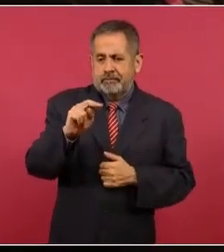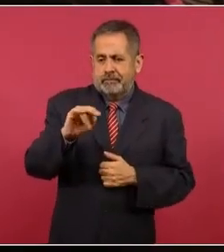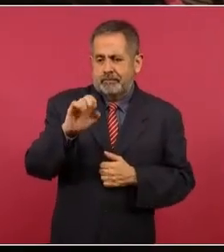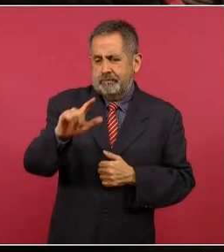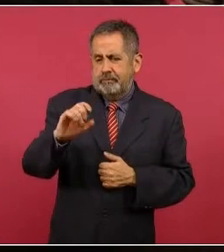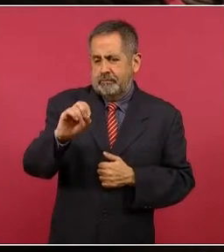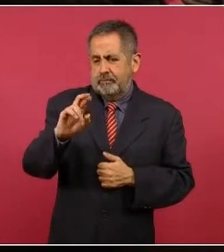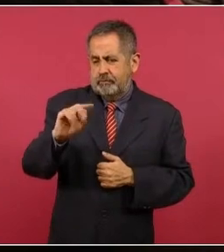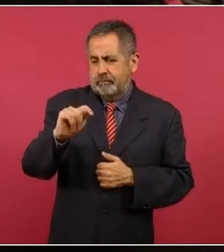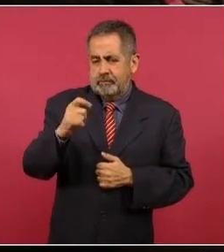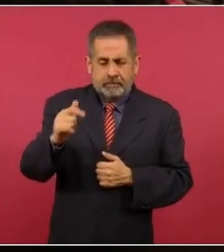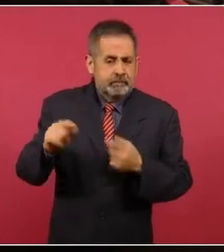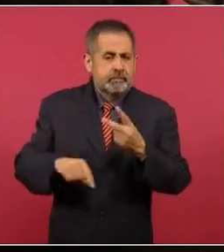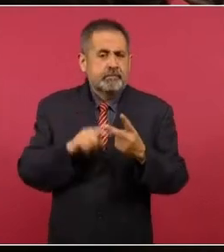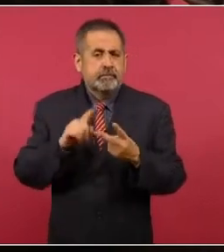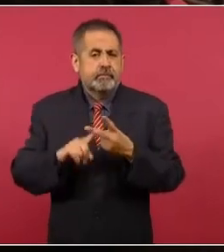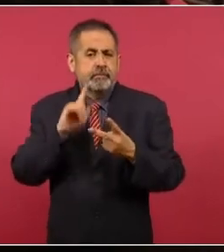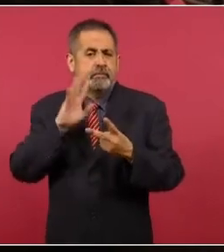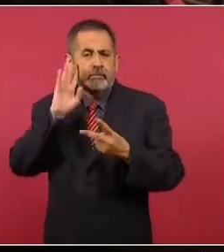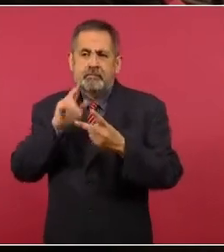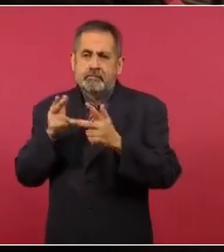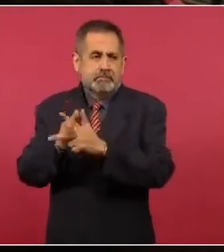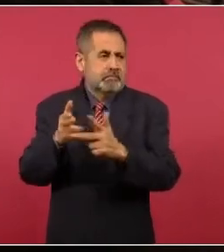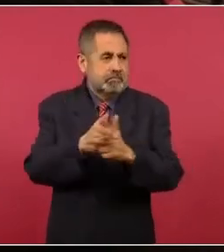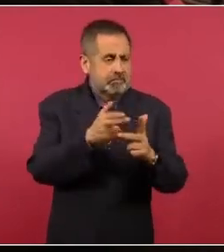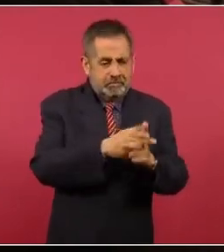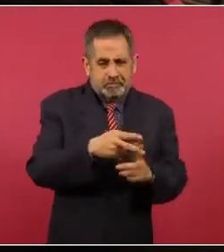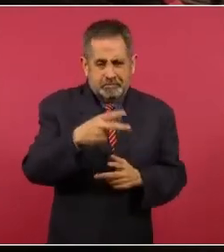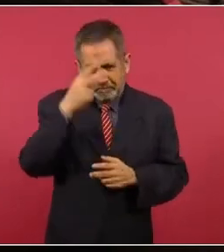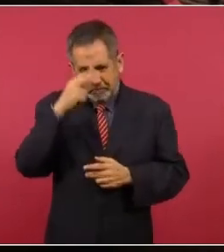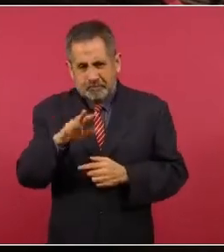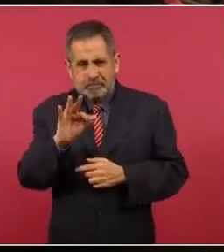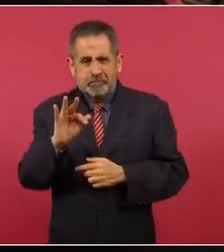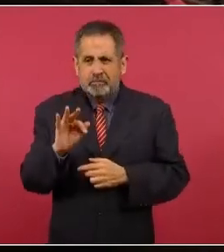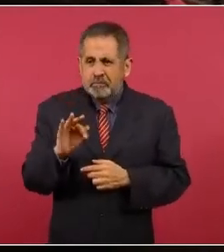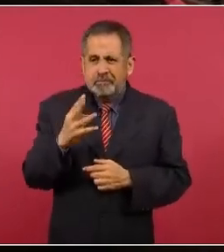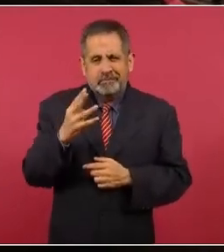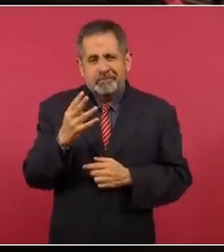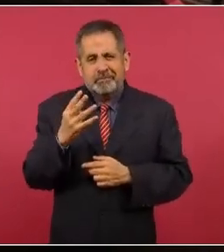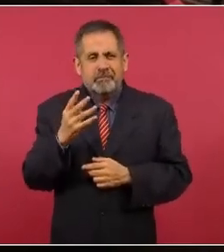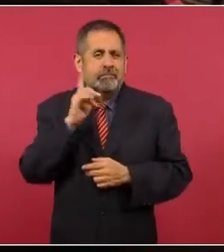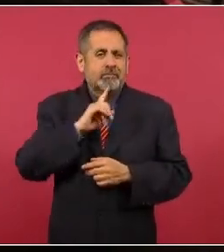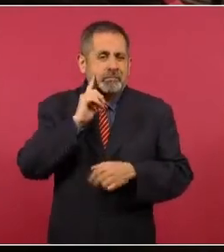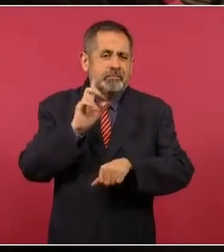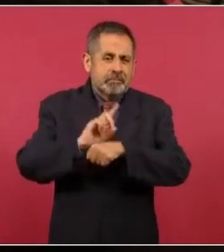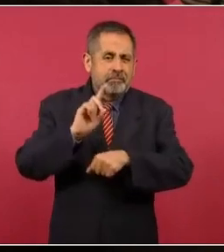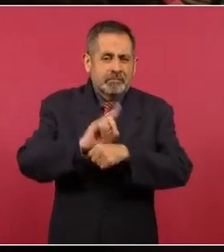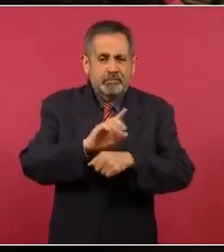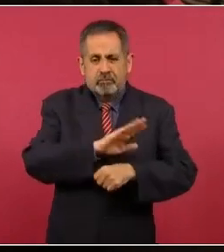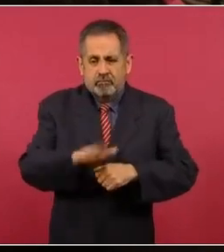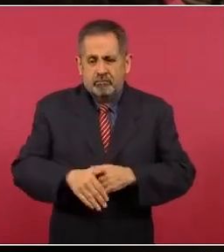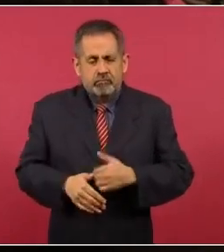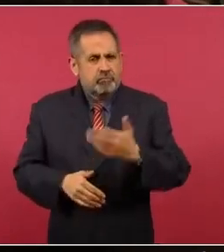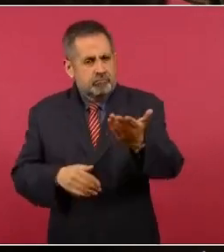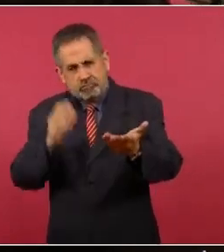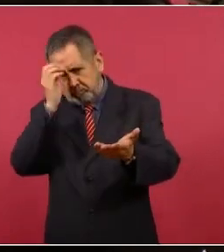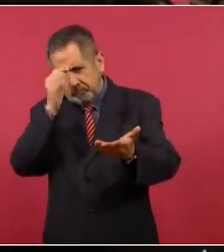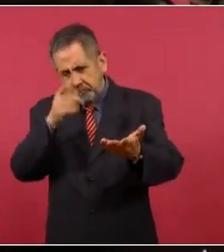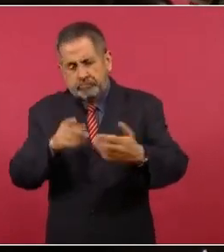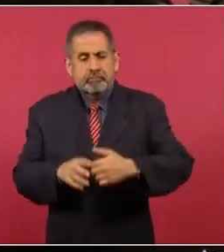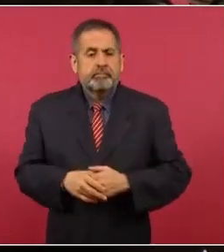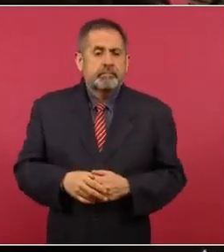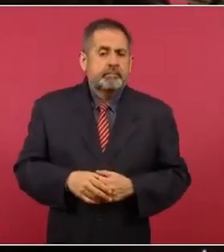habló del tema de lo que pasa en el feminicidio aquí en México, de las cuarenta y tantas mujeres que mueren a diario. Es pedirle su opinión al respecto. Y también,